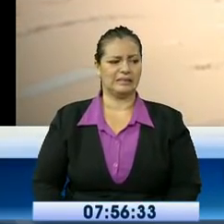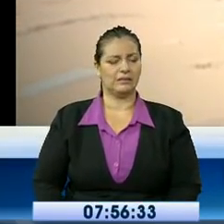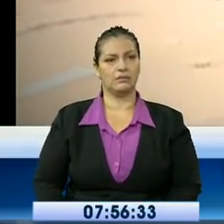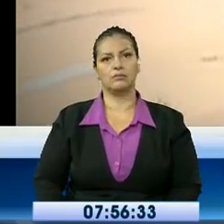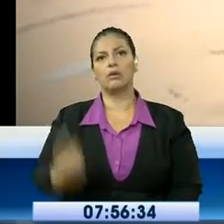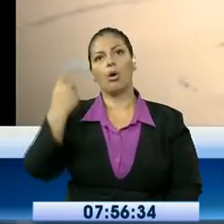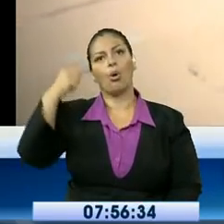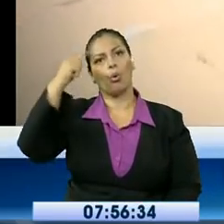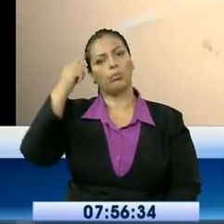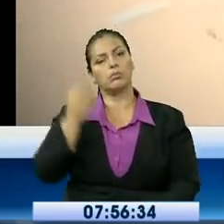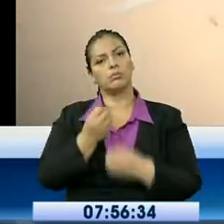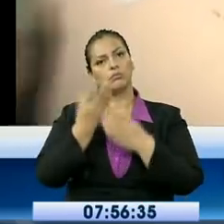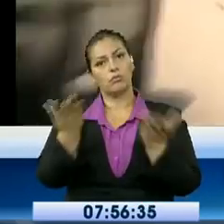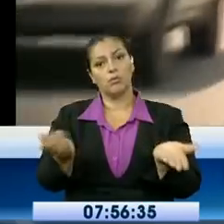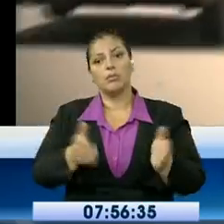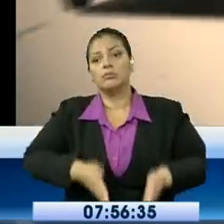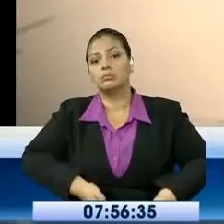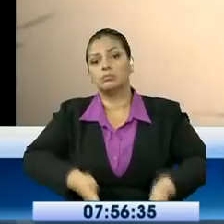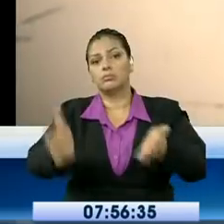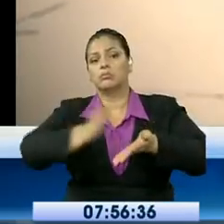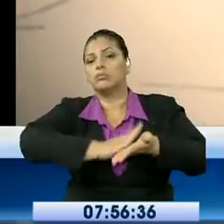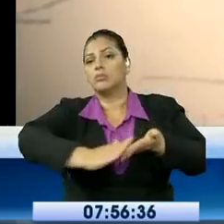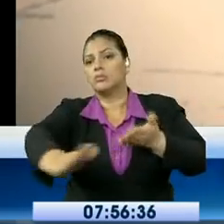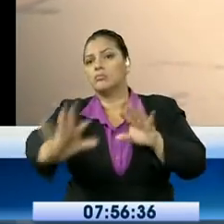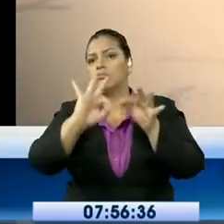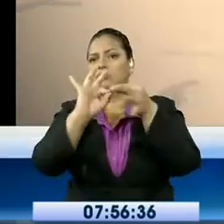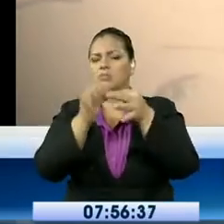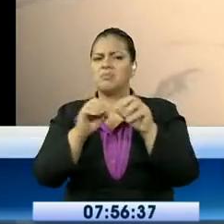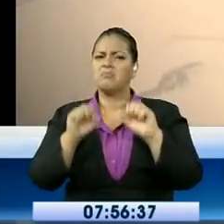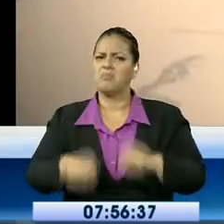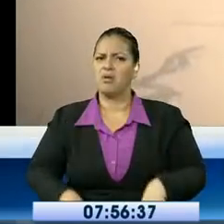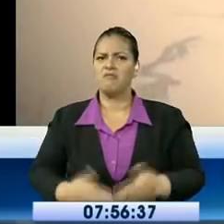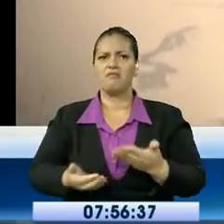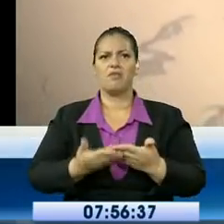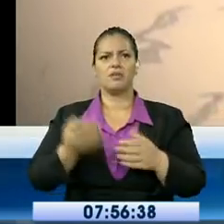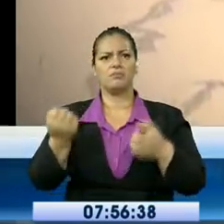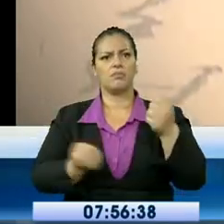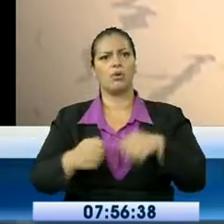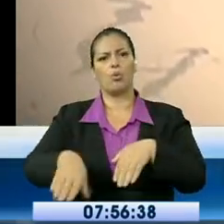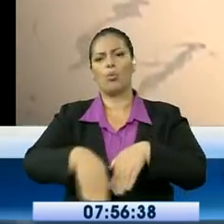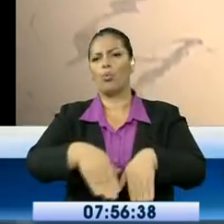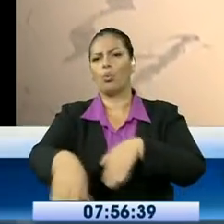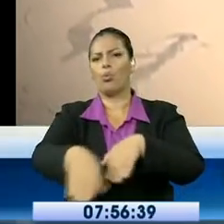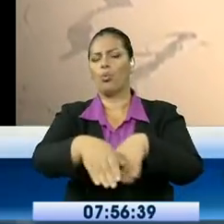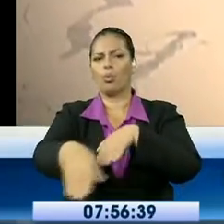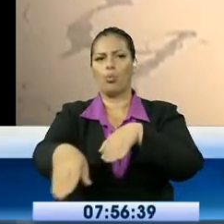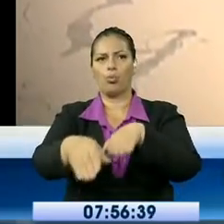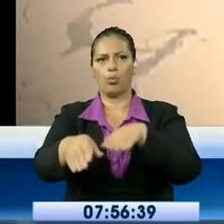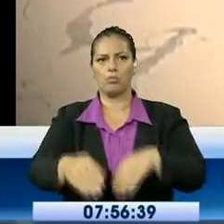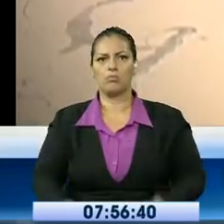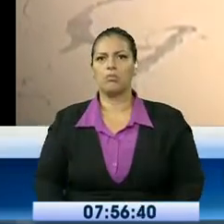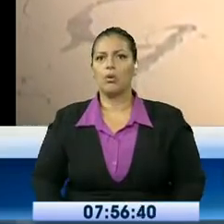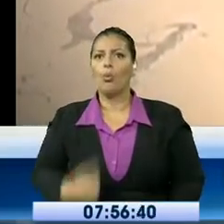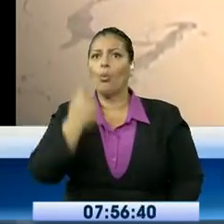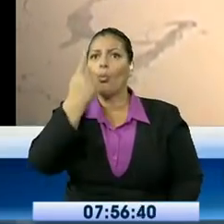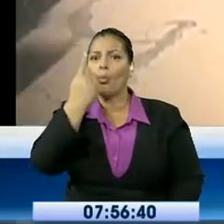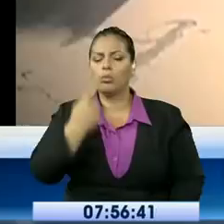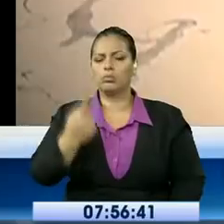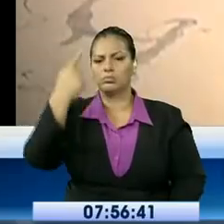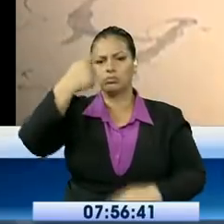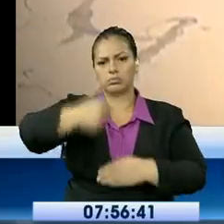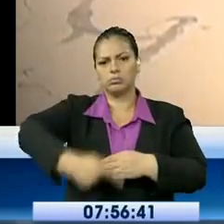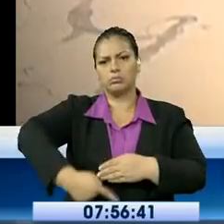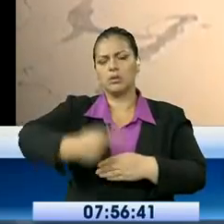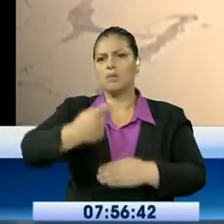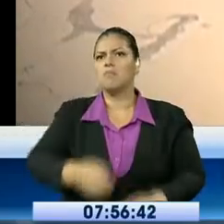busca es mejorar el servicio a los usuarios. Y que la colocación de más peajes no implica necesariamente que se alargue el